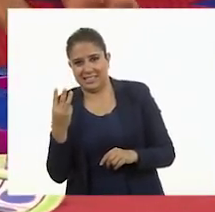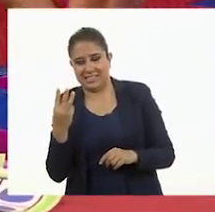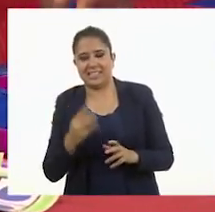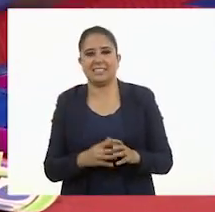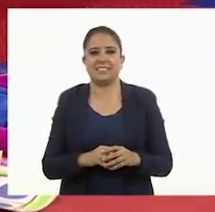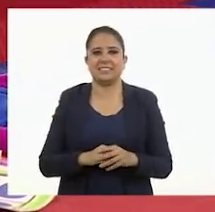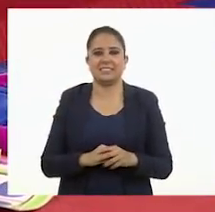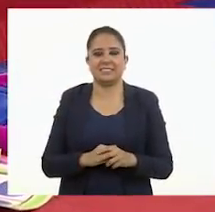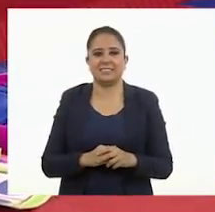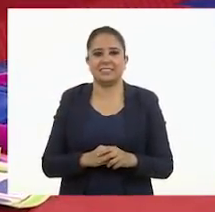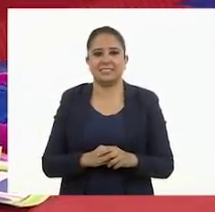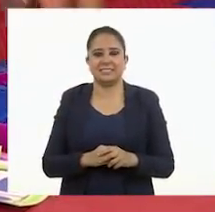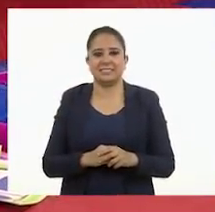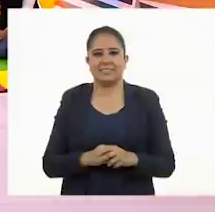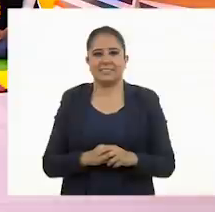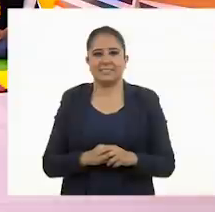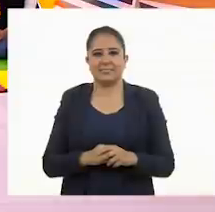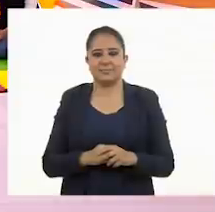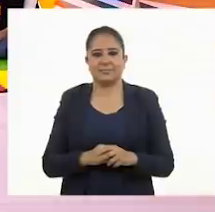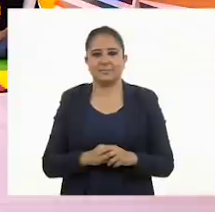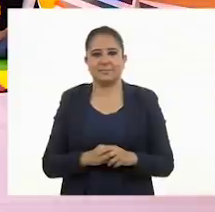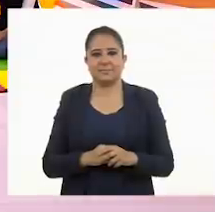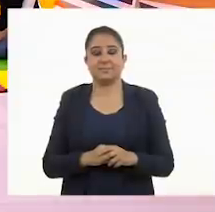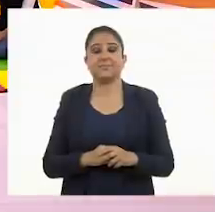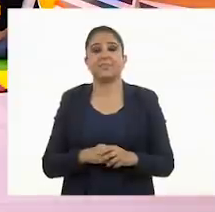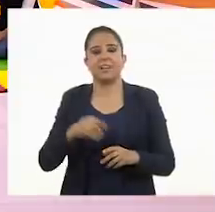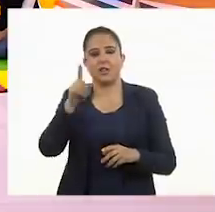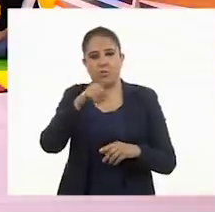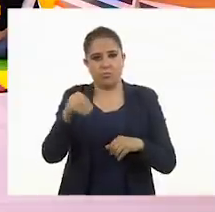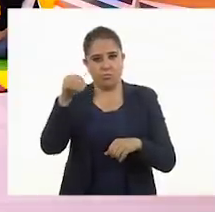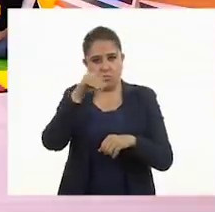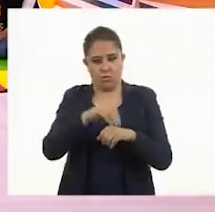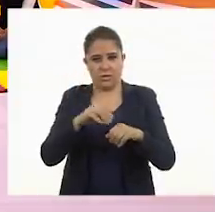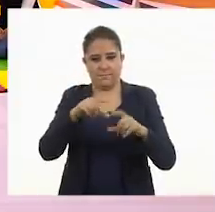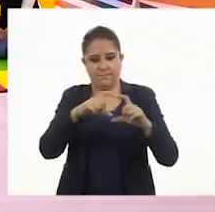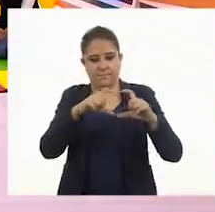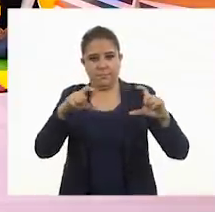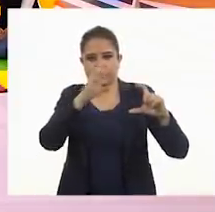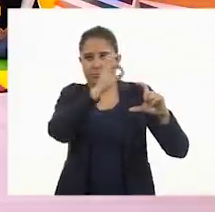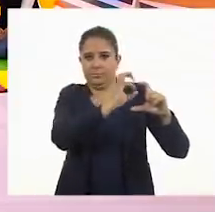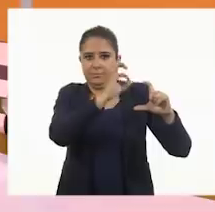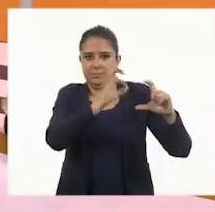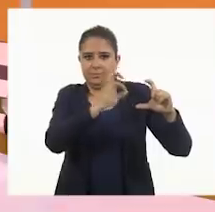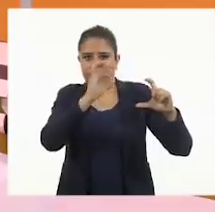Dos. Y tres. Tres. Las vas a colocar en tu tablero.